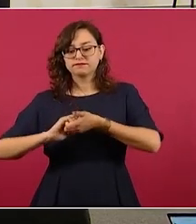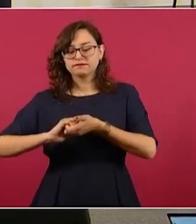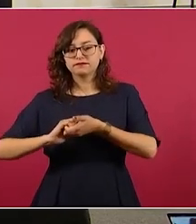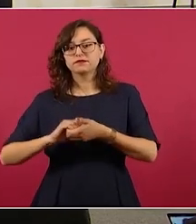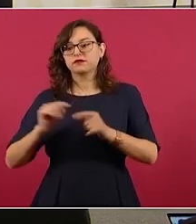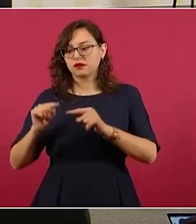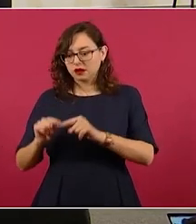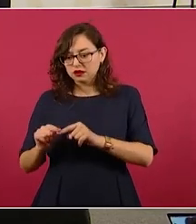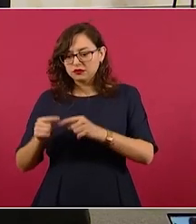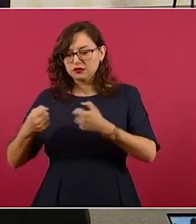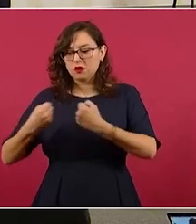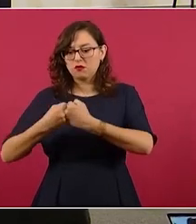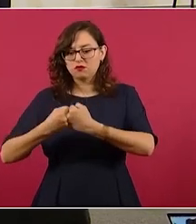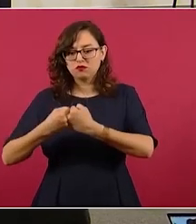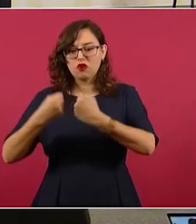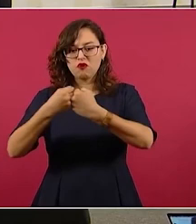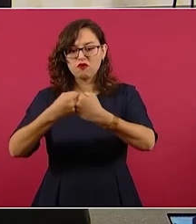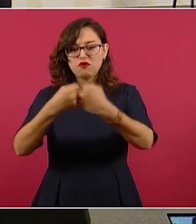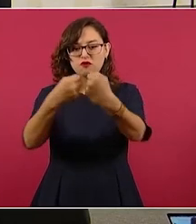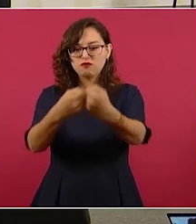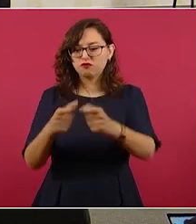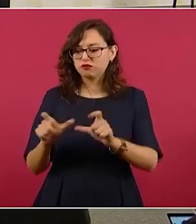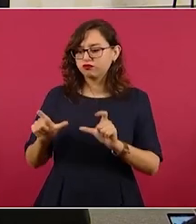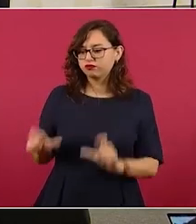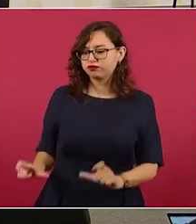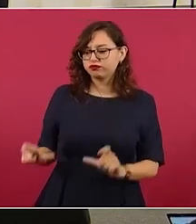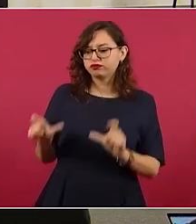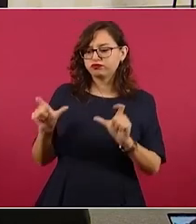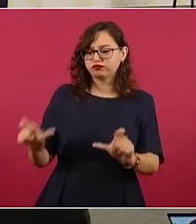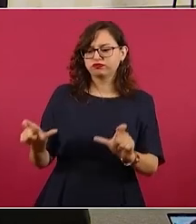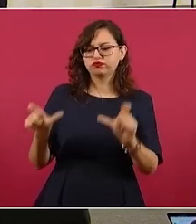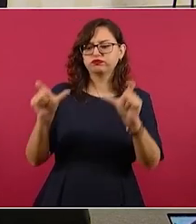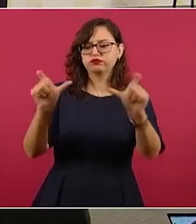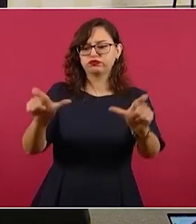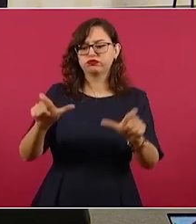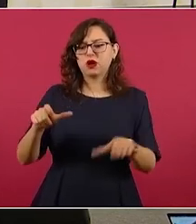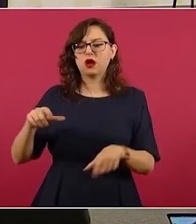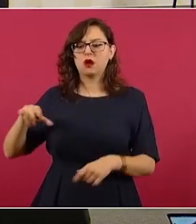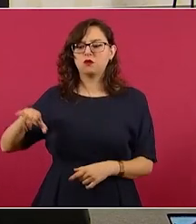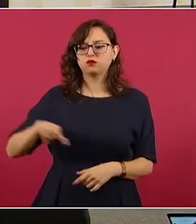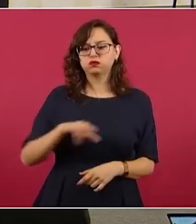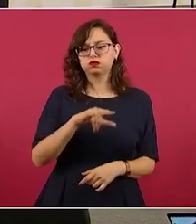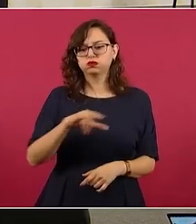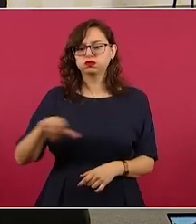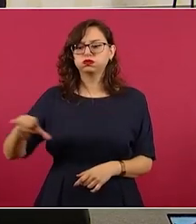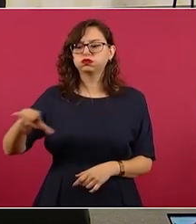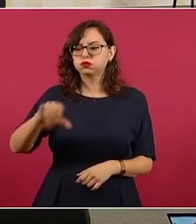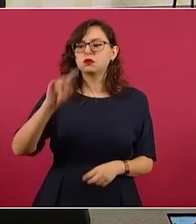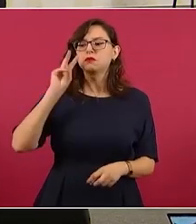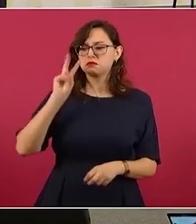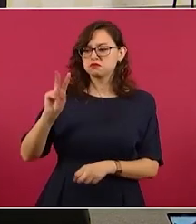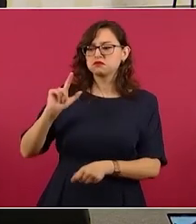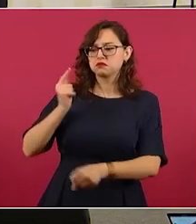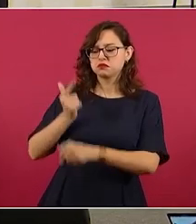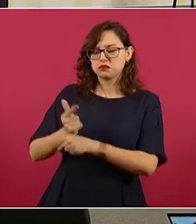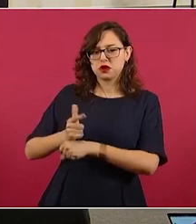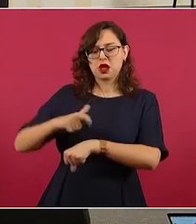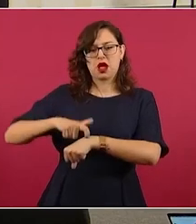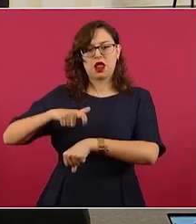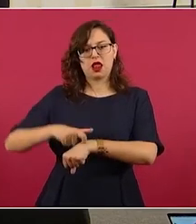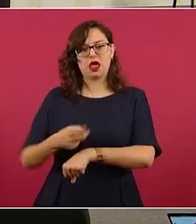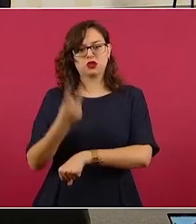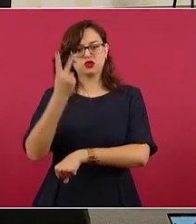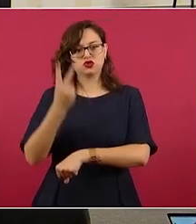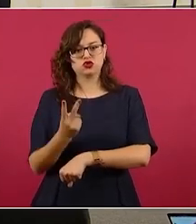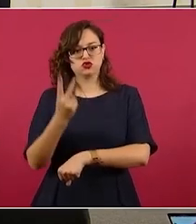CBP en los Estados Unidos donde fue captado por las cámaras de seguridad a las 14.50 horas del día